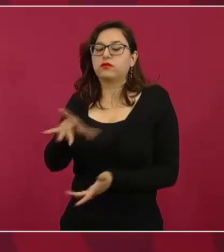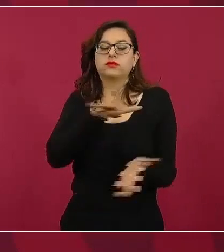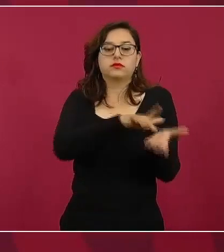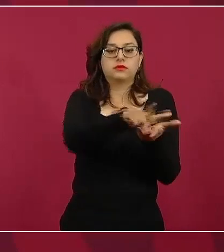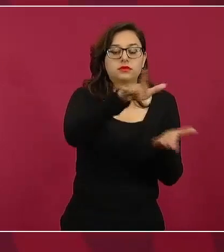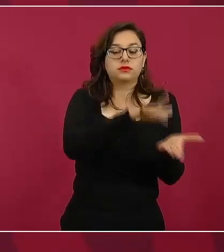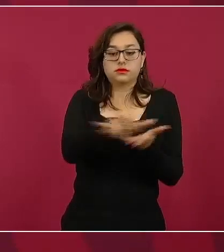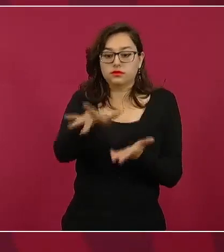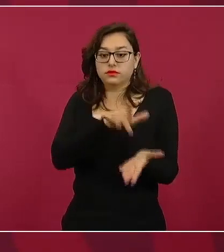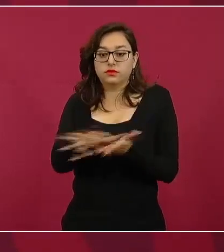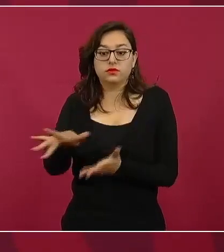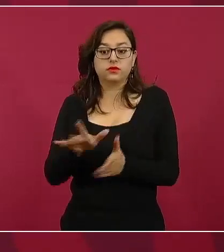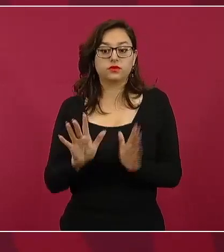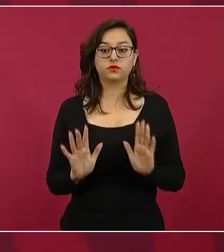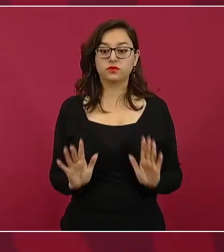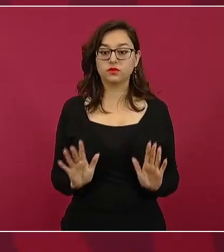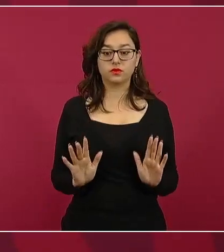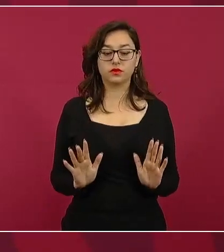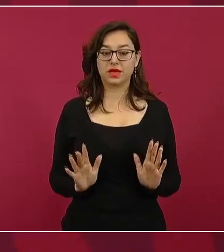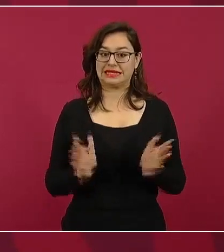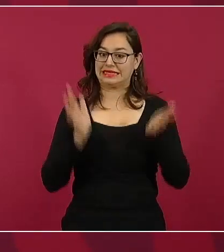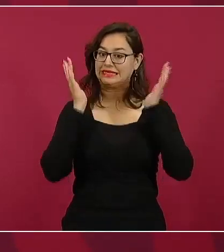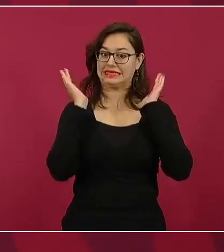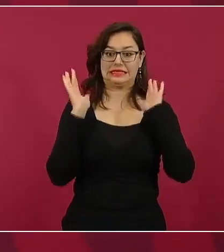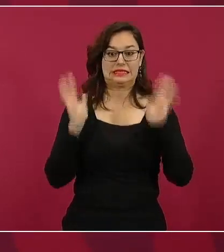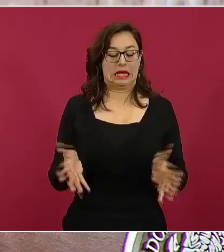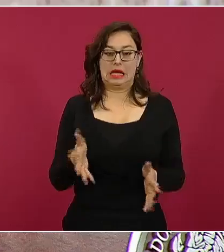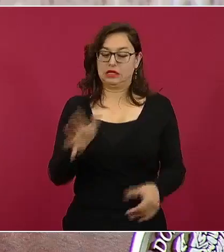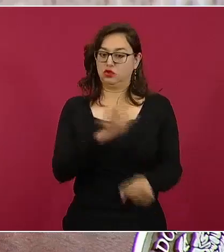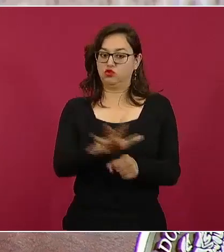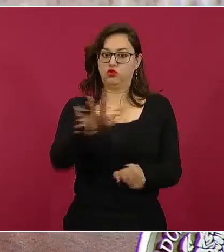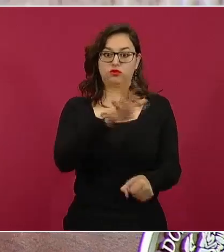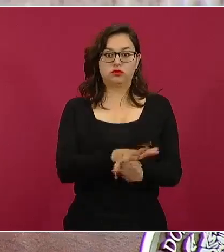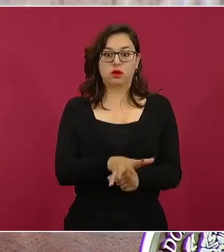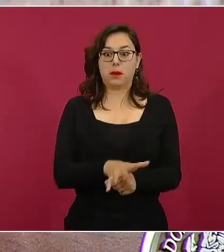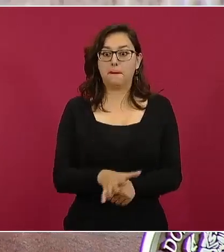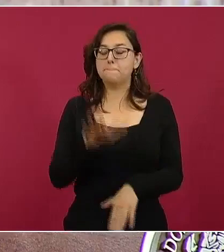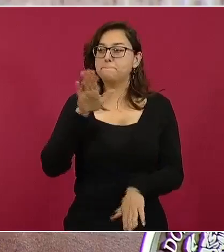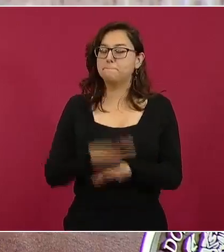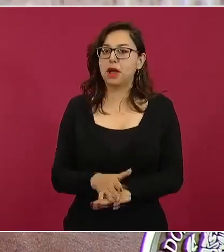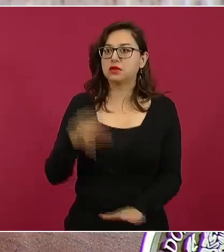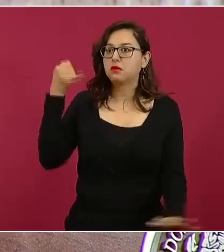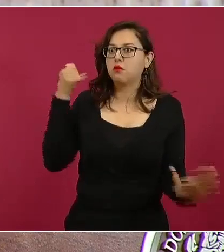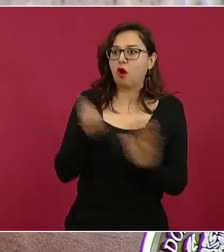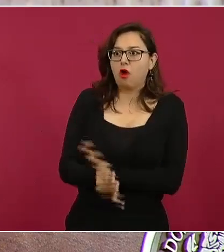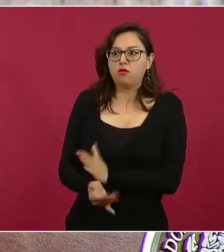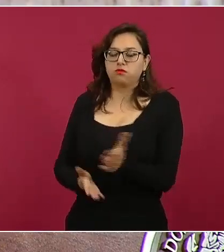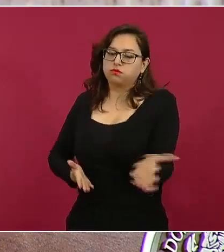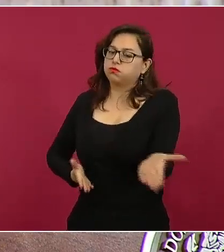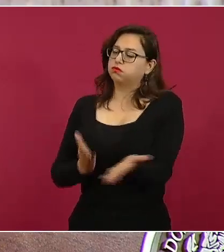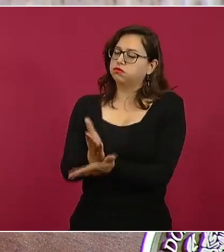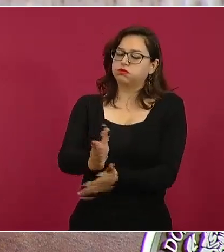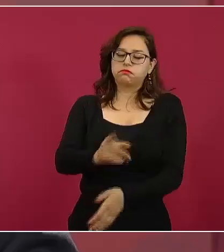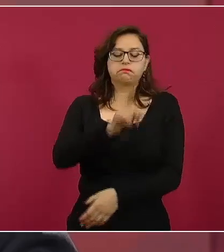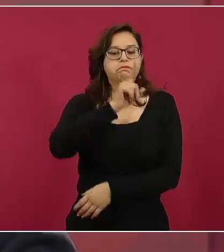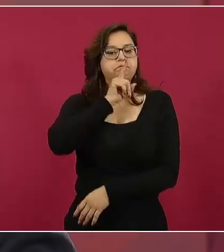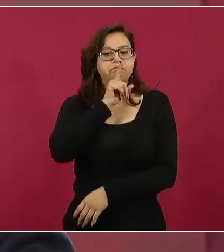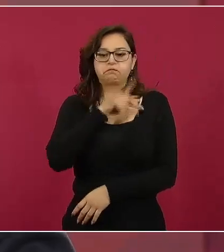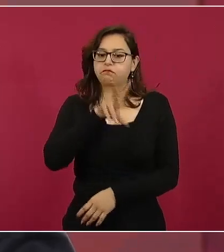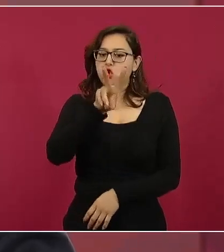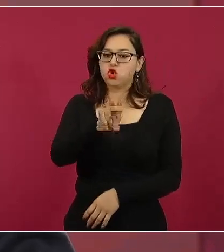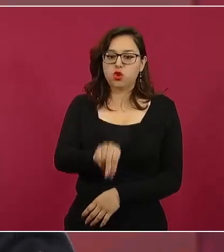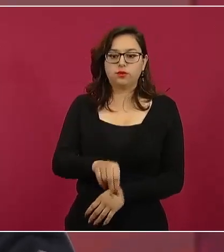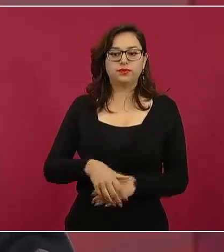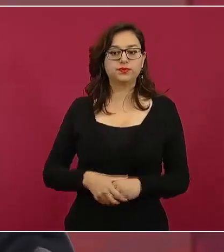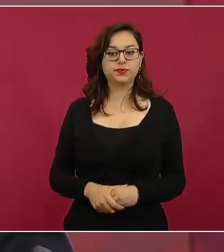Pero no podemos más, no podemos